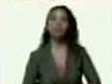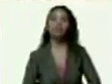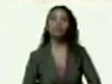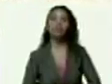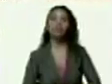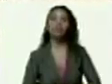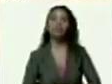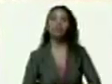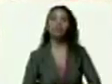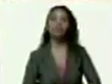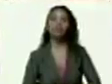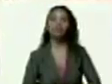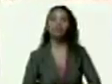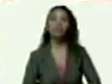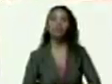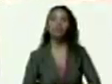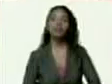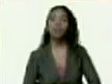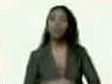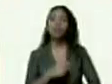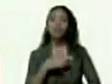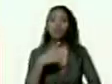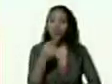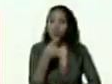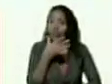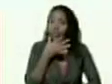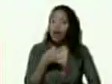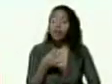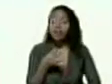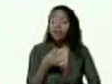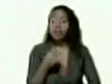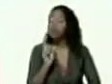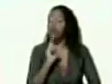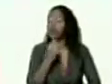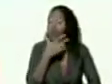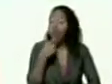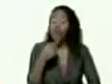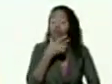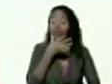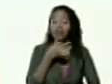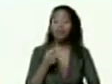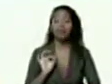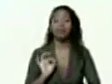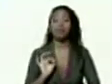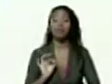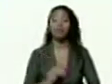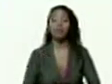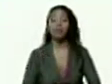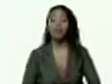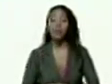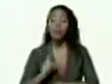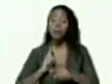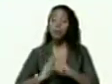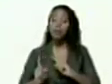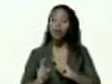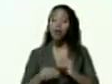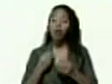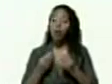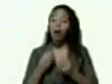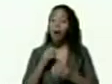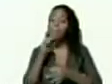y no es fácil no es fácil pero como dice un amigo mío